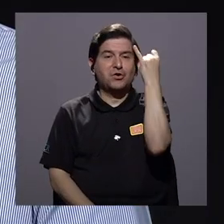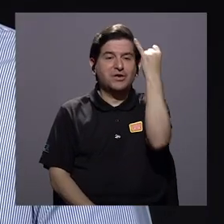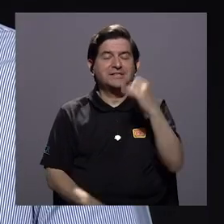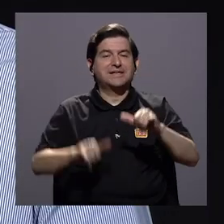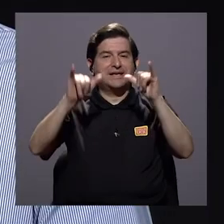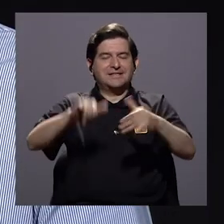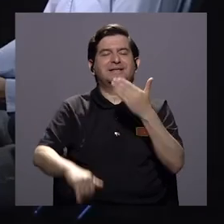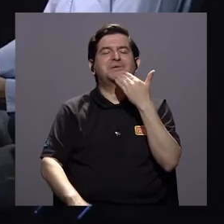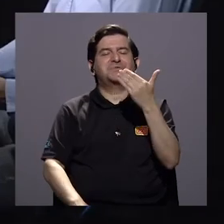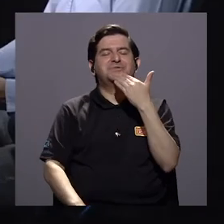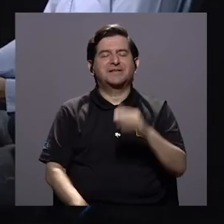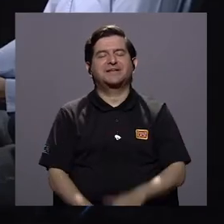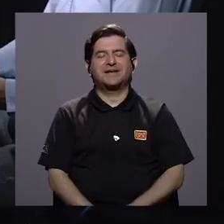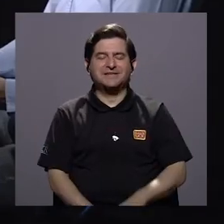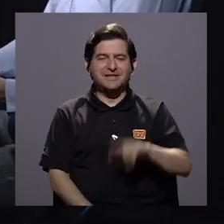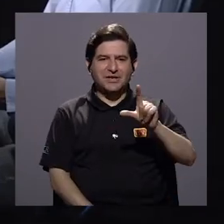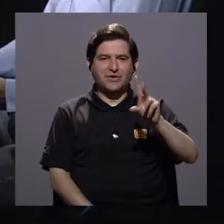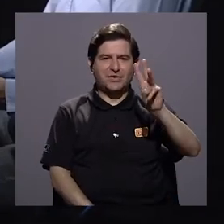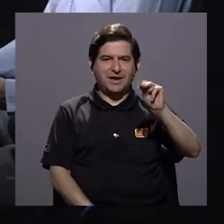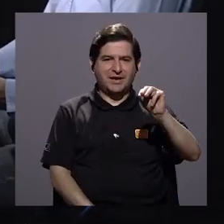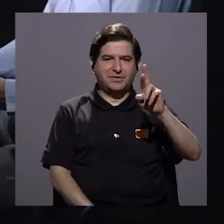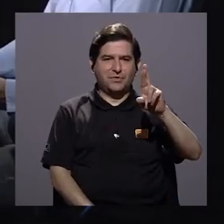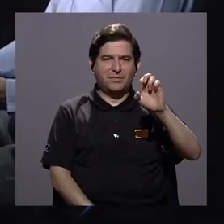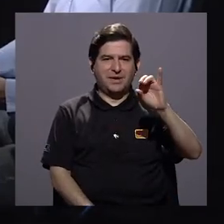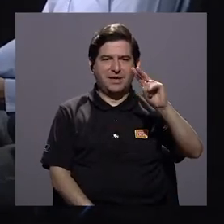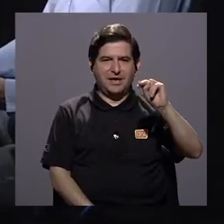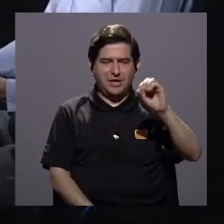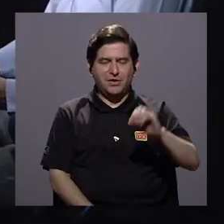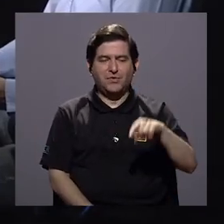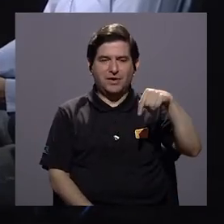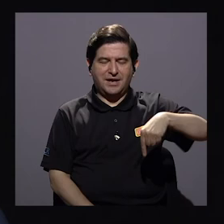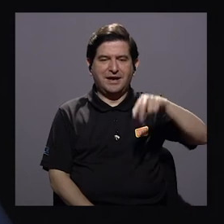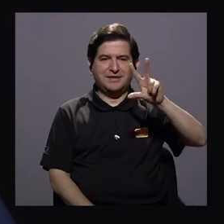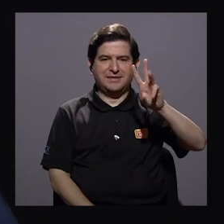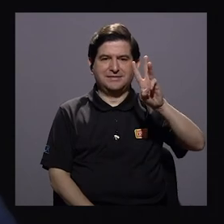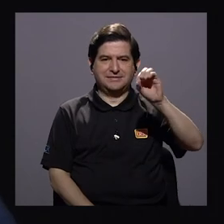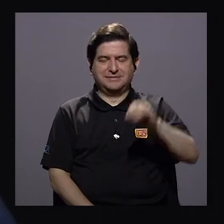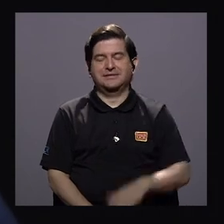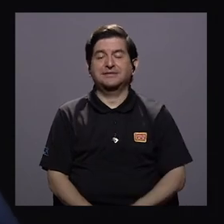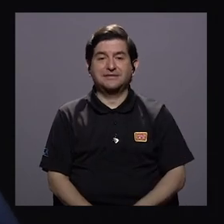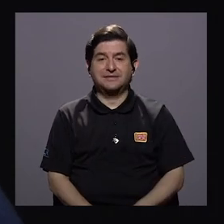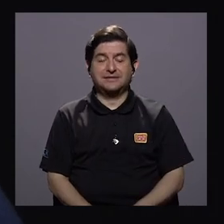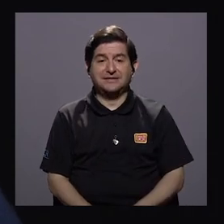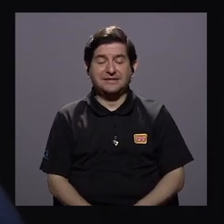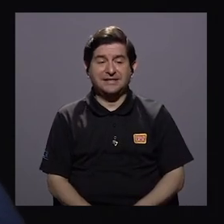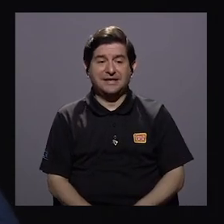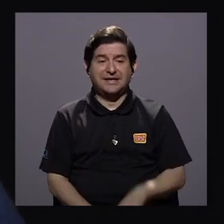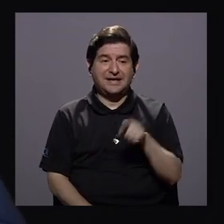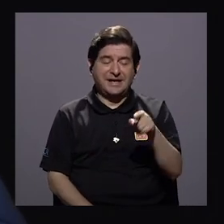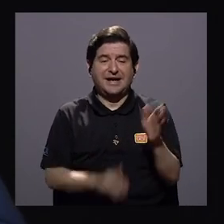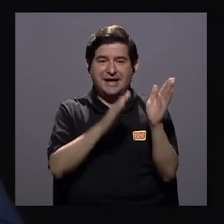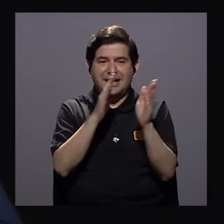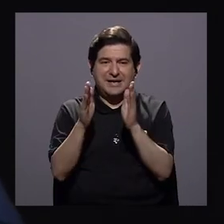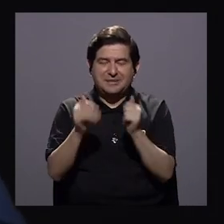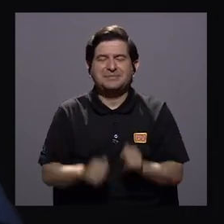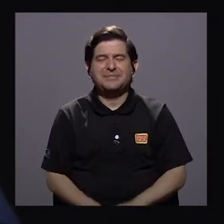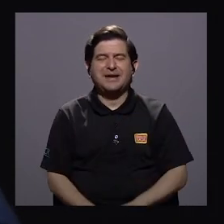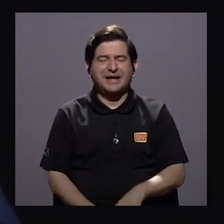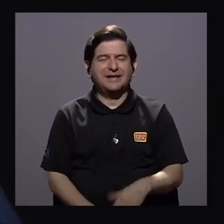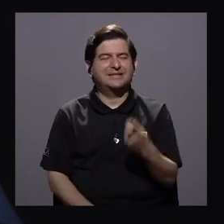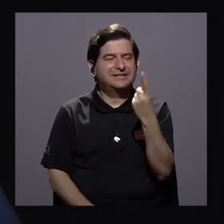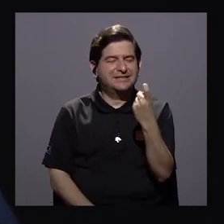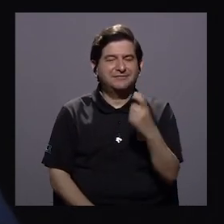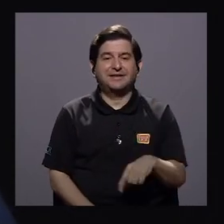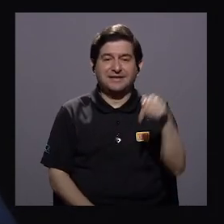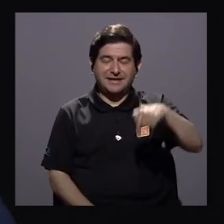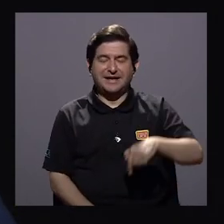quedo con eso Leonardo muchas gracias por estar con nosotros en 360 muchísimo gusto un plano deficitario que debemos de cuidar y que acá